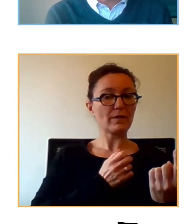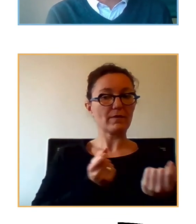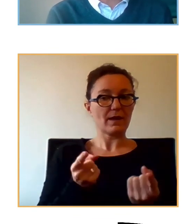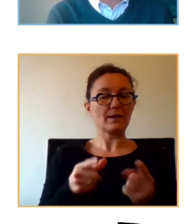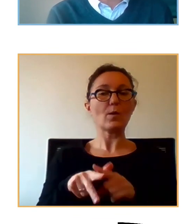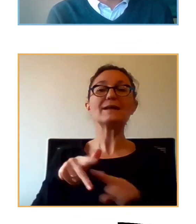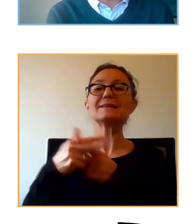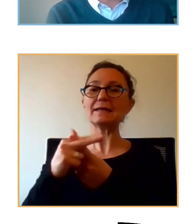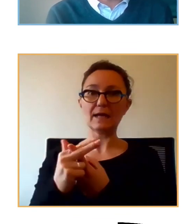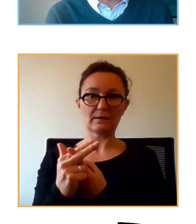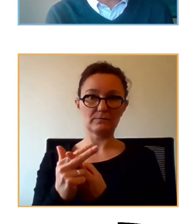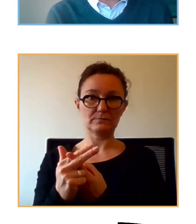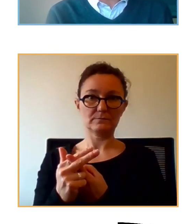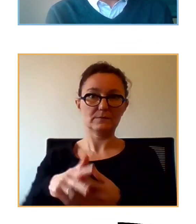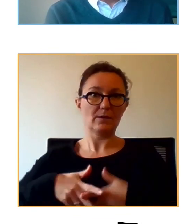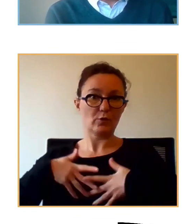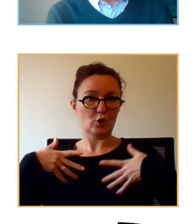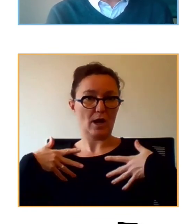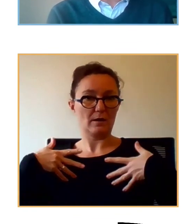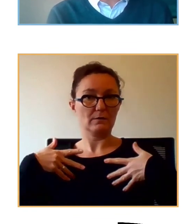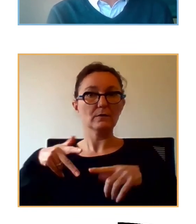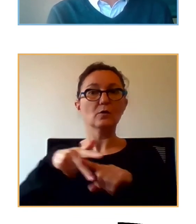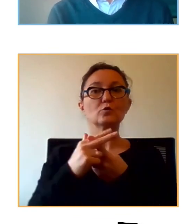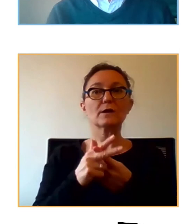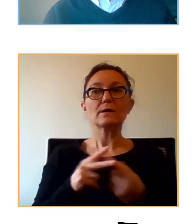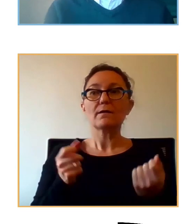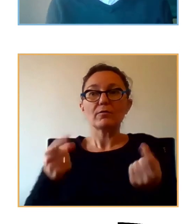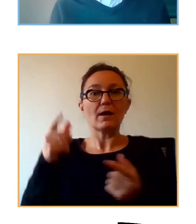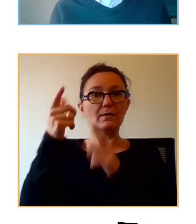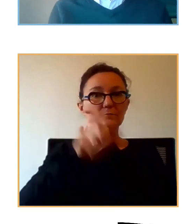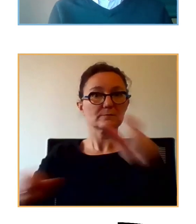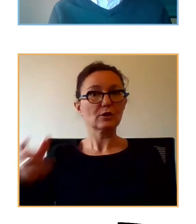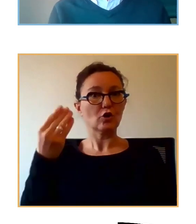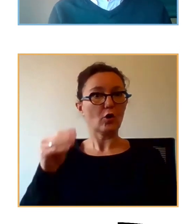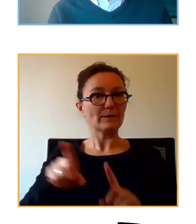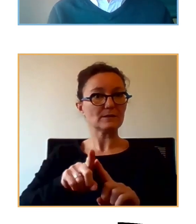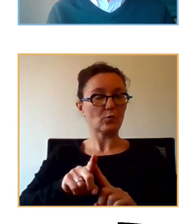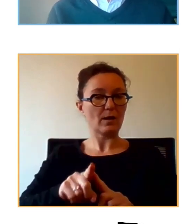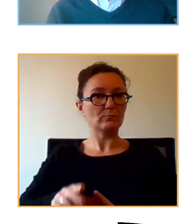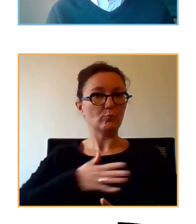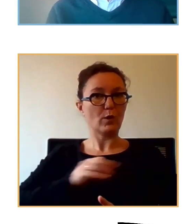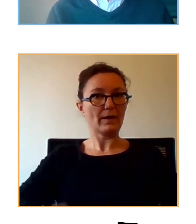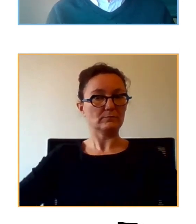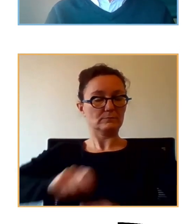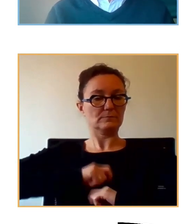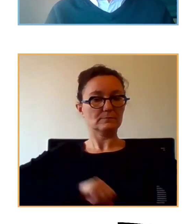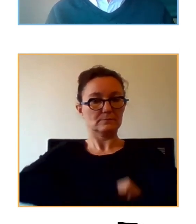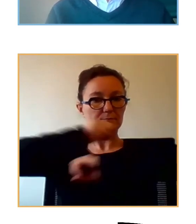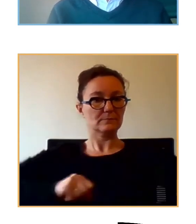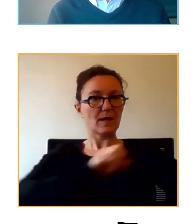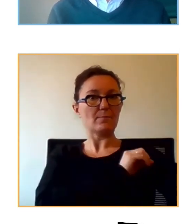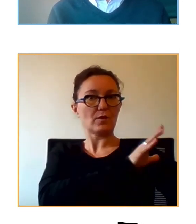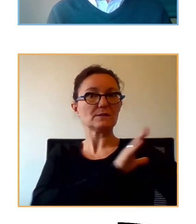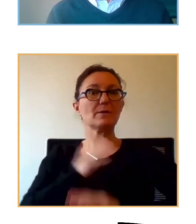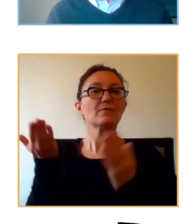un taller que permita realmente a los jóvenes fortalecerse empoderarse para afrontar mejor